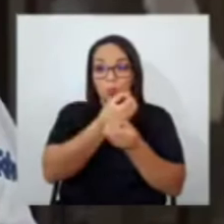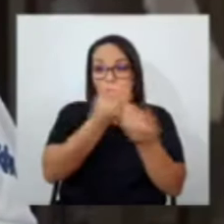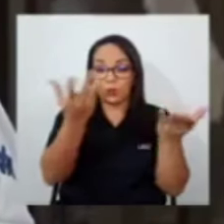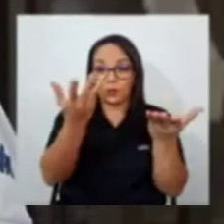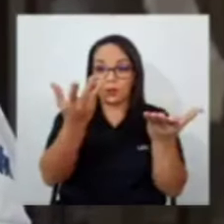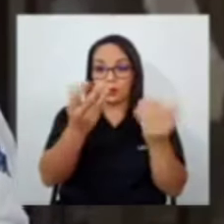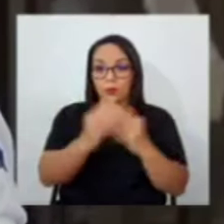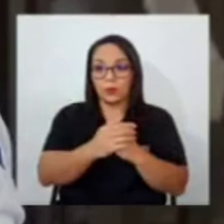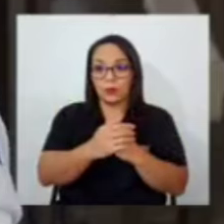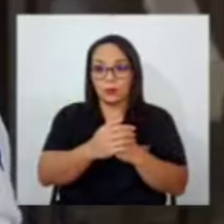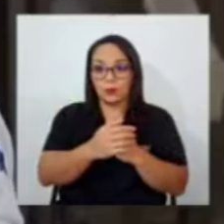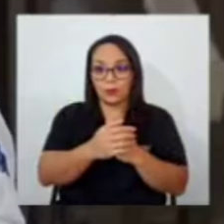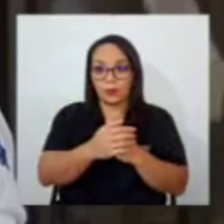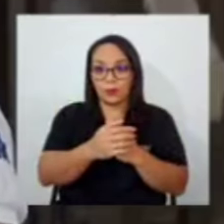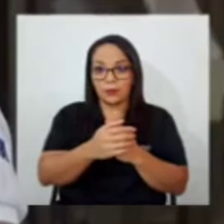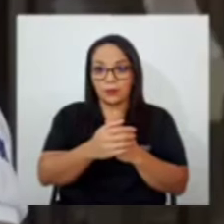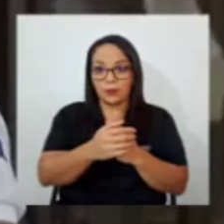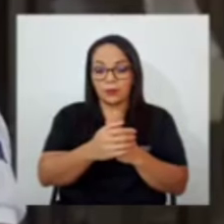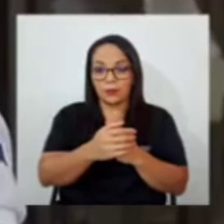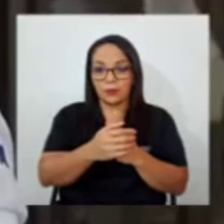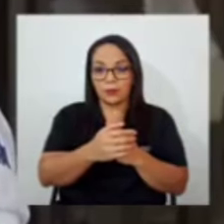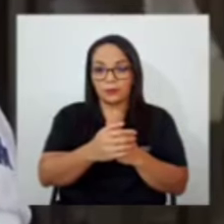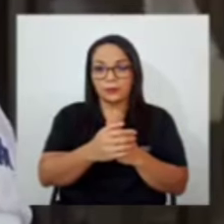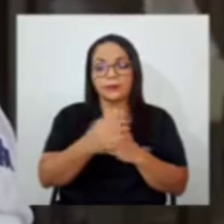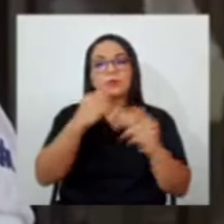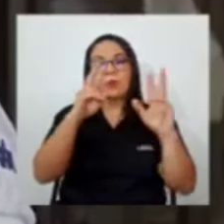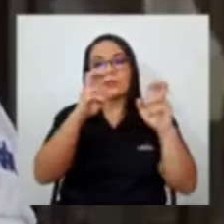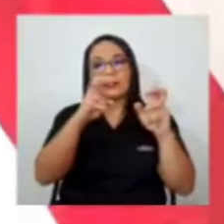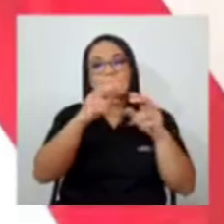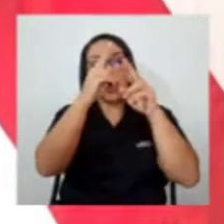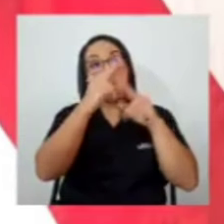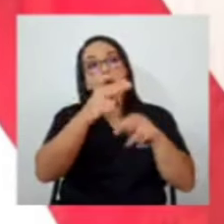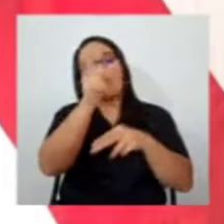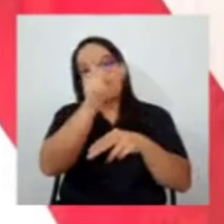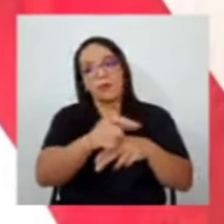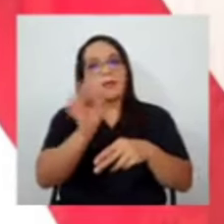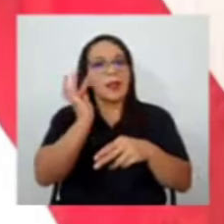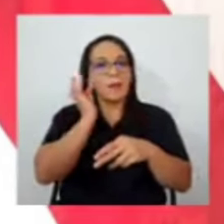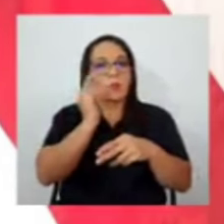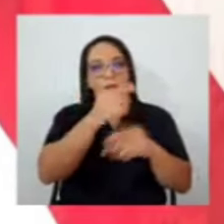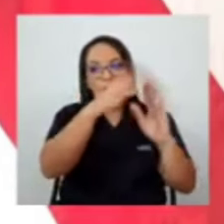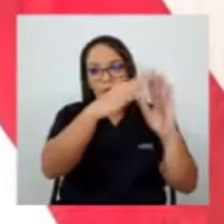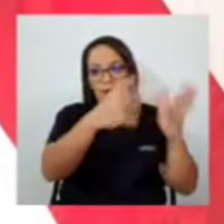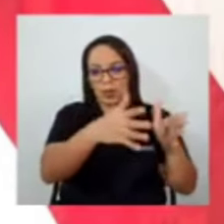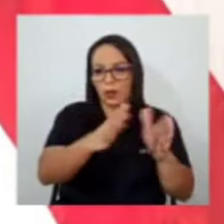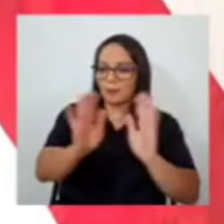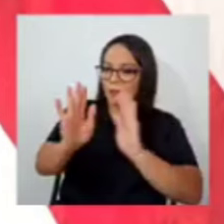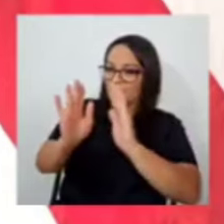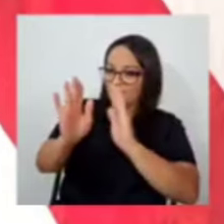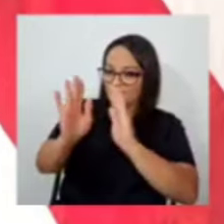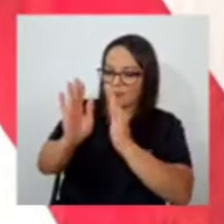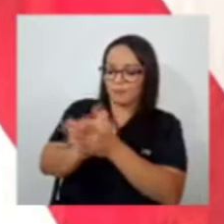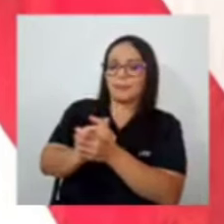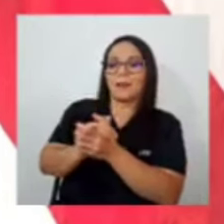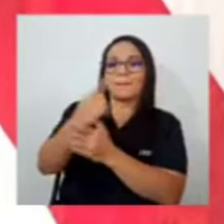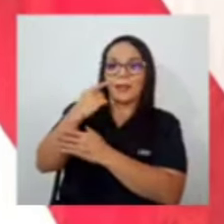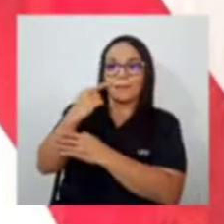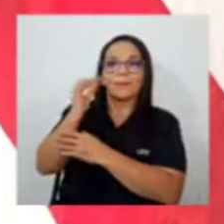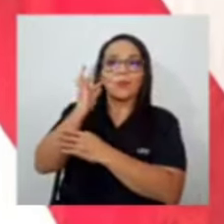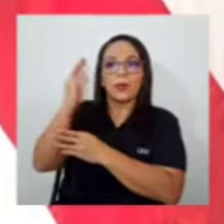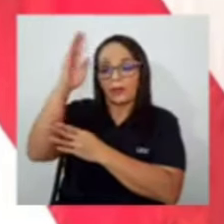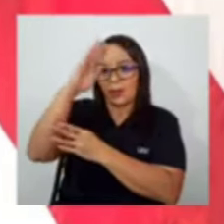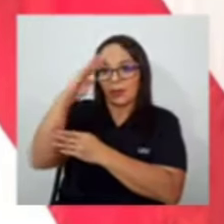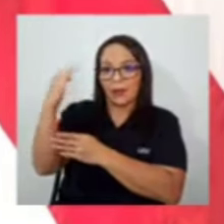la honra de la señora, básicamente. Mire, doña Laura Chinchilla es una persona que el pueblo de Costa Rica